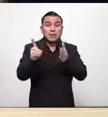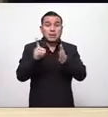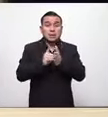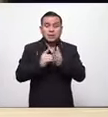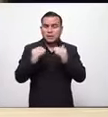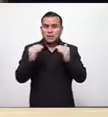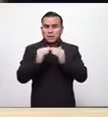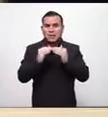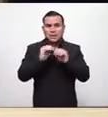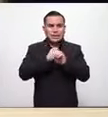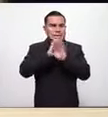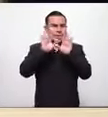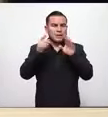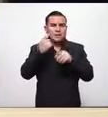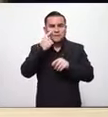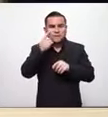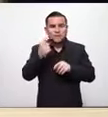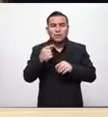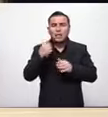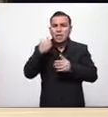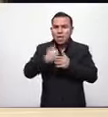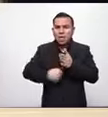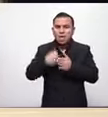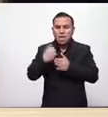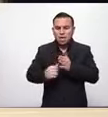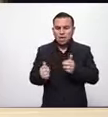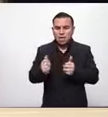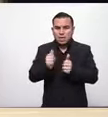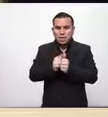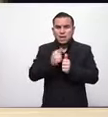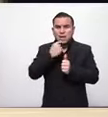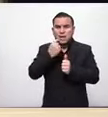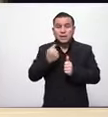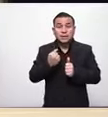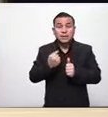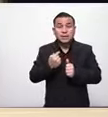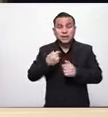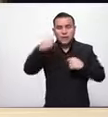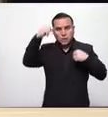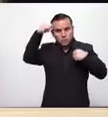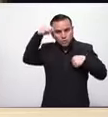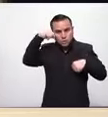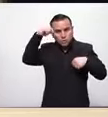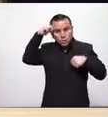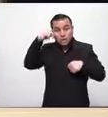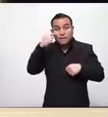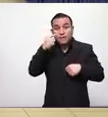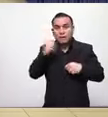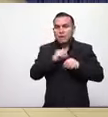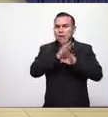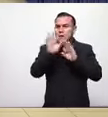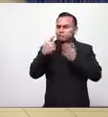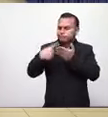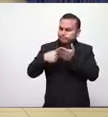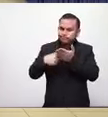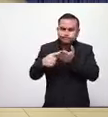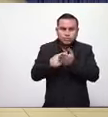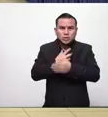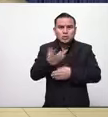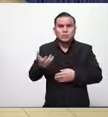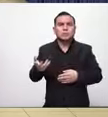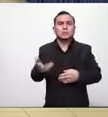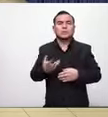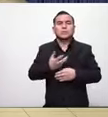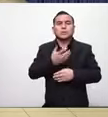como bien lo decían muchos han estado acompañando siempre y han sido conscientes aún con las discusiones que se han tenido